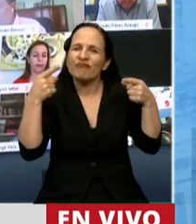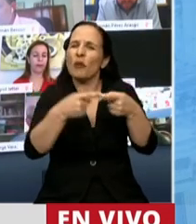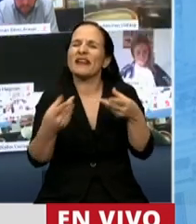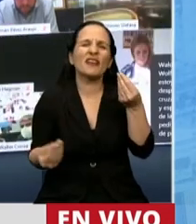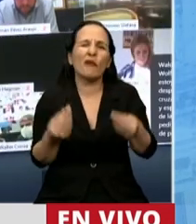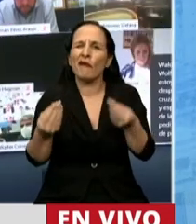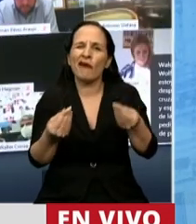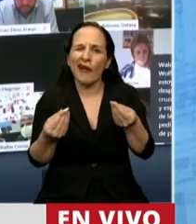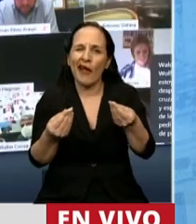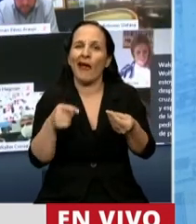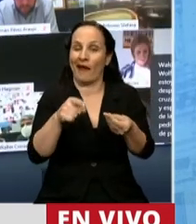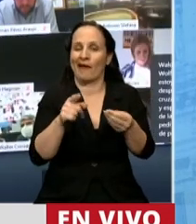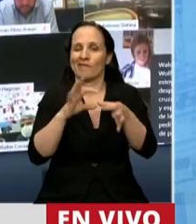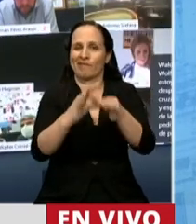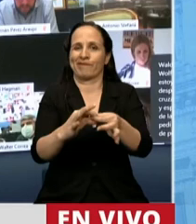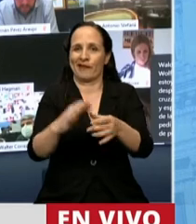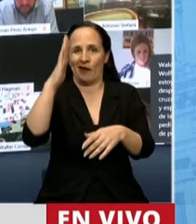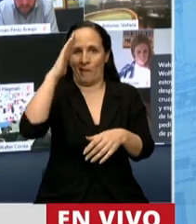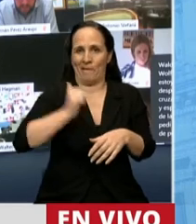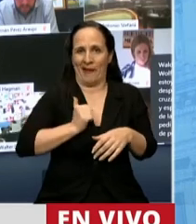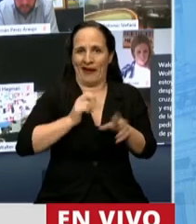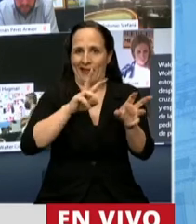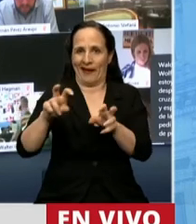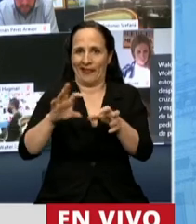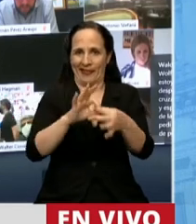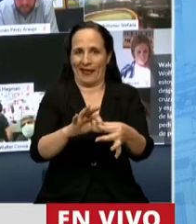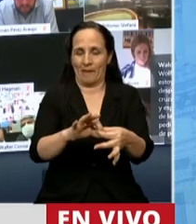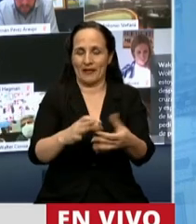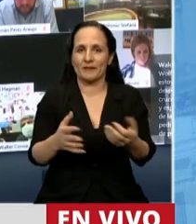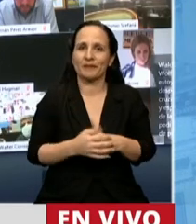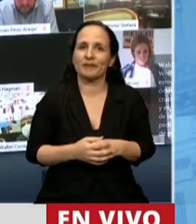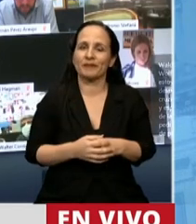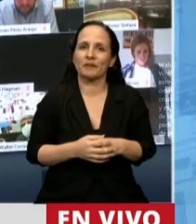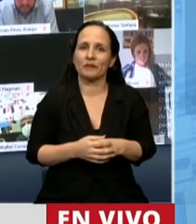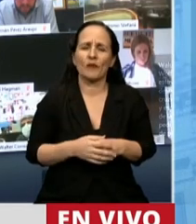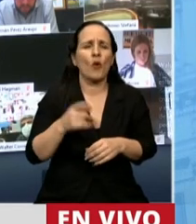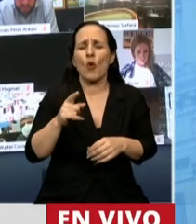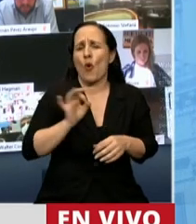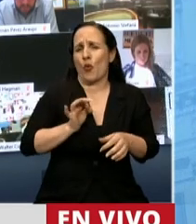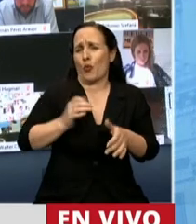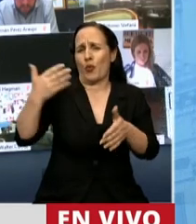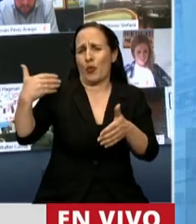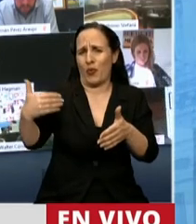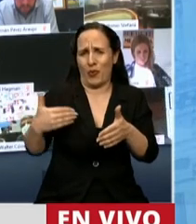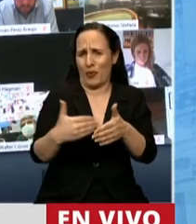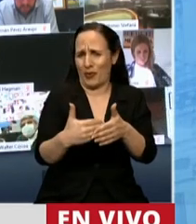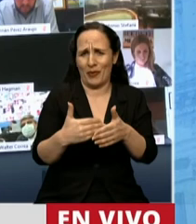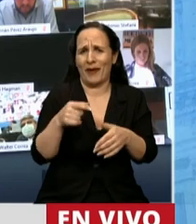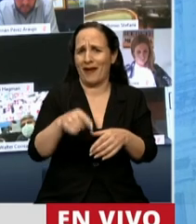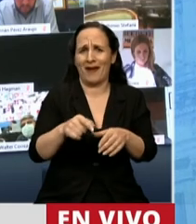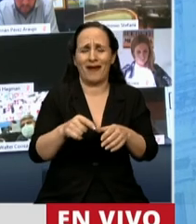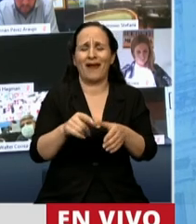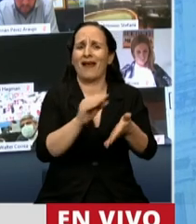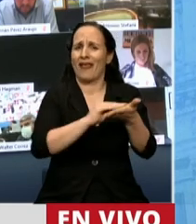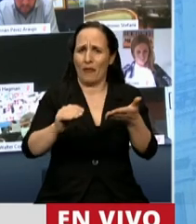que tiene el instrumento militar. En ese sentido, como ha sido tradición a lo largo de mucho tiempo, esta